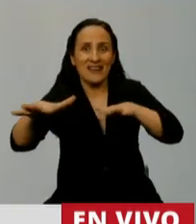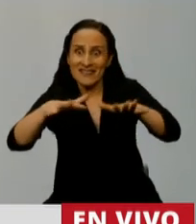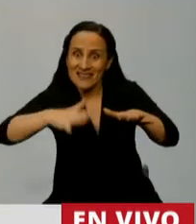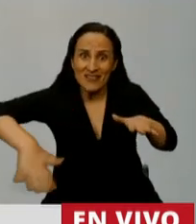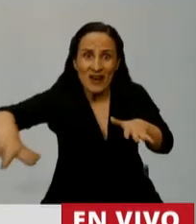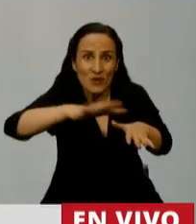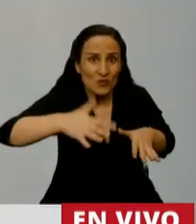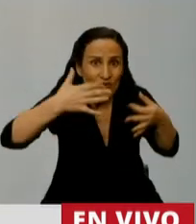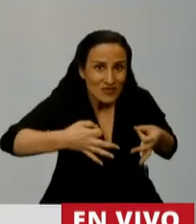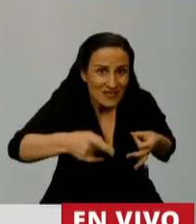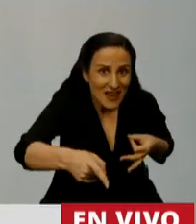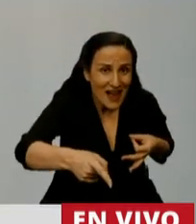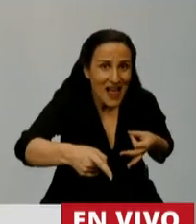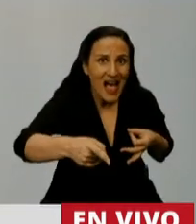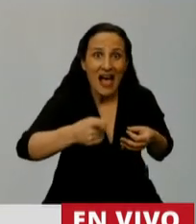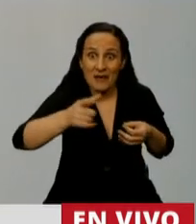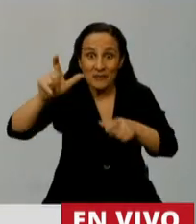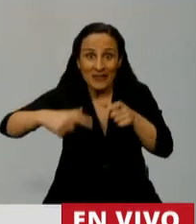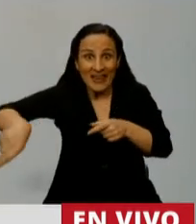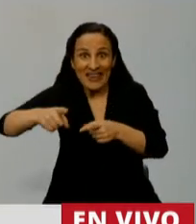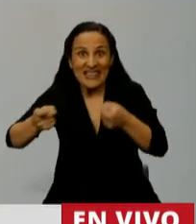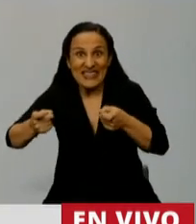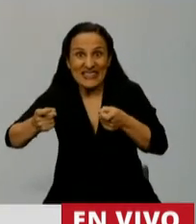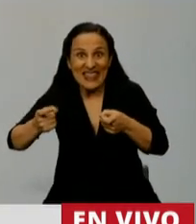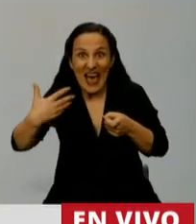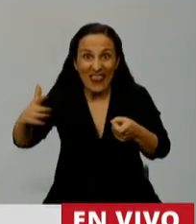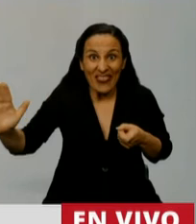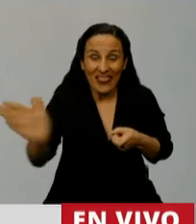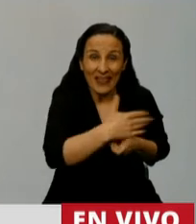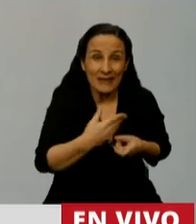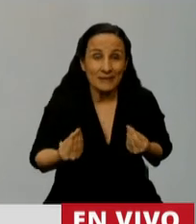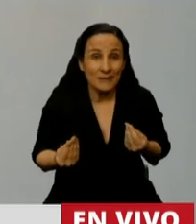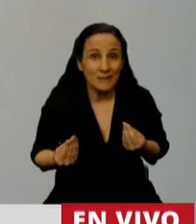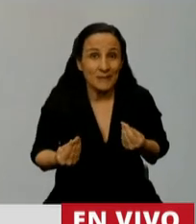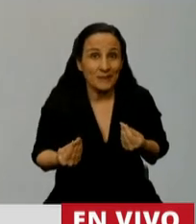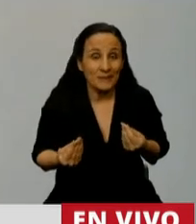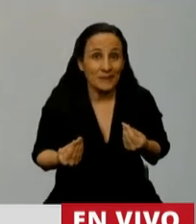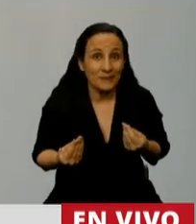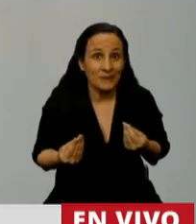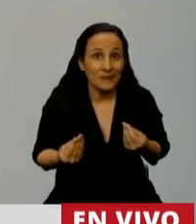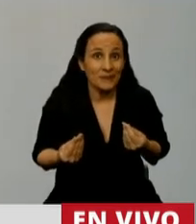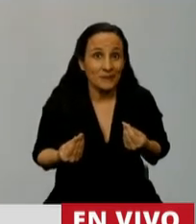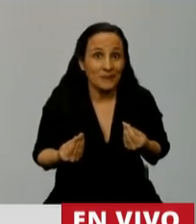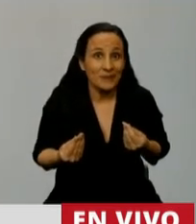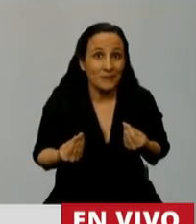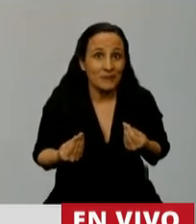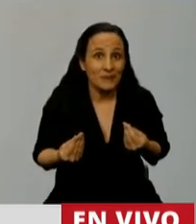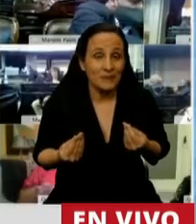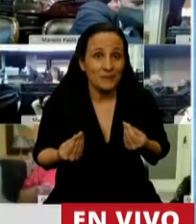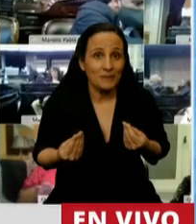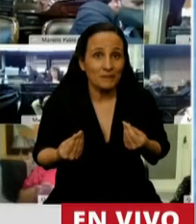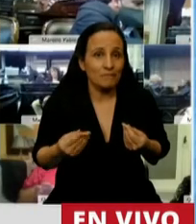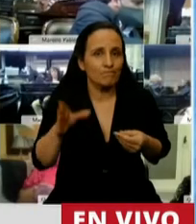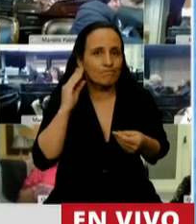necesidad de generarse entre uno y entre otro requiere que lo hicimos, que dejamos, que asignemos lo mejor posible de los